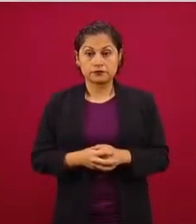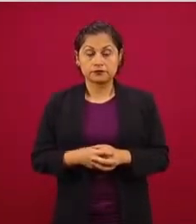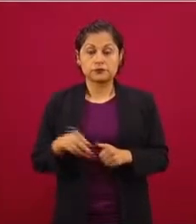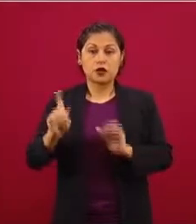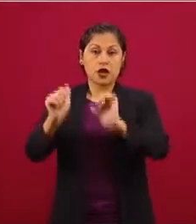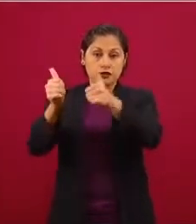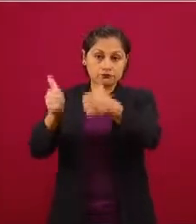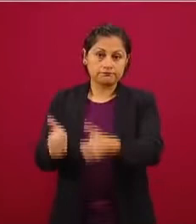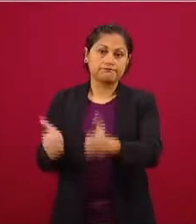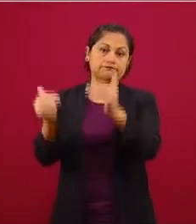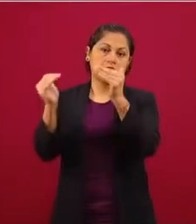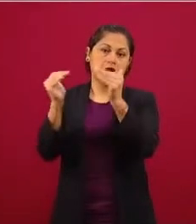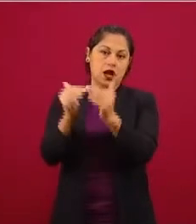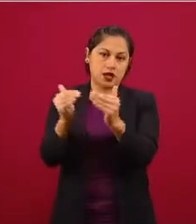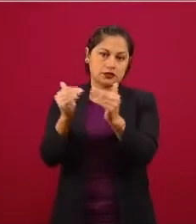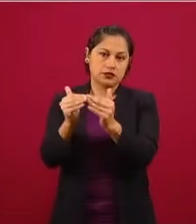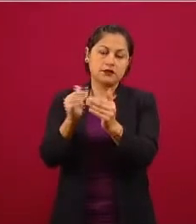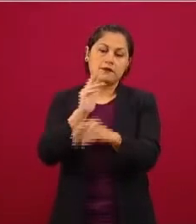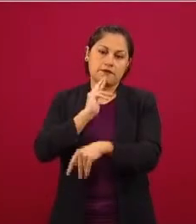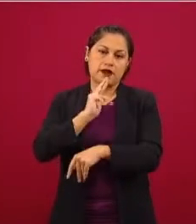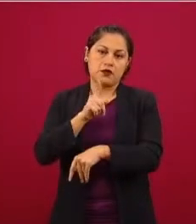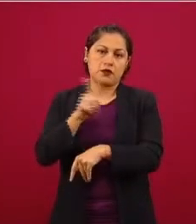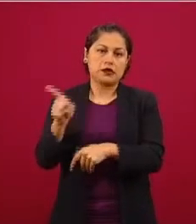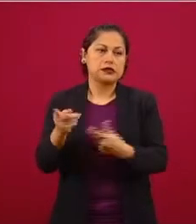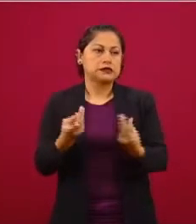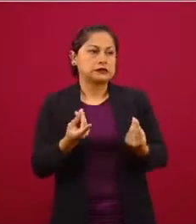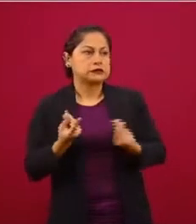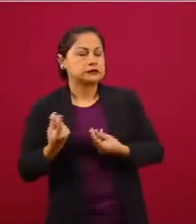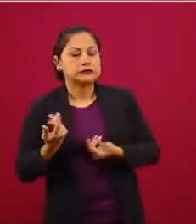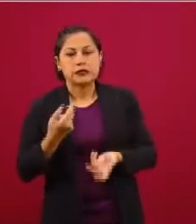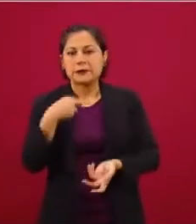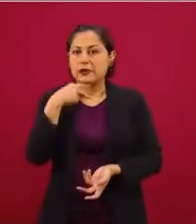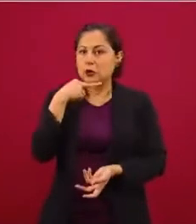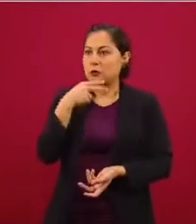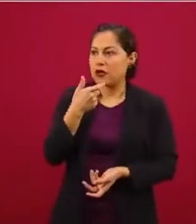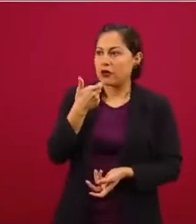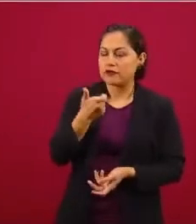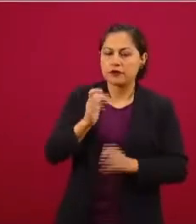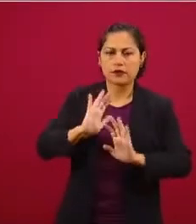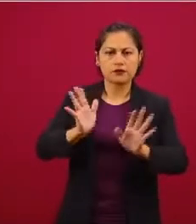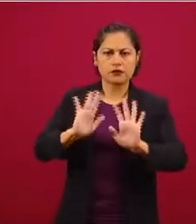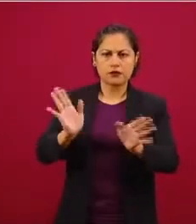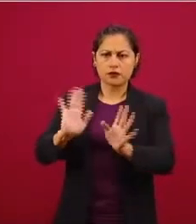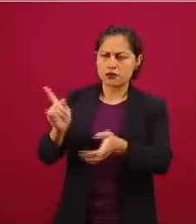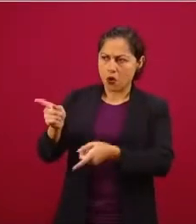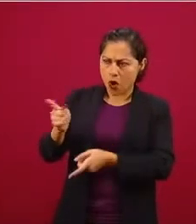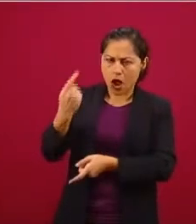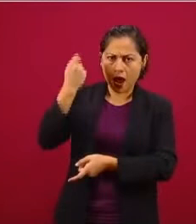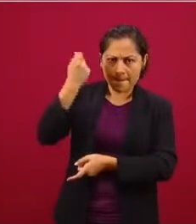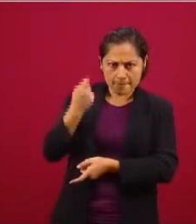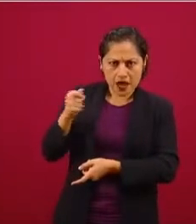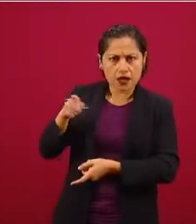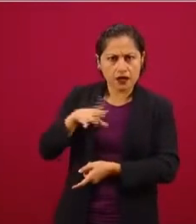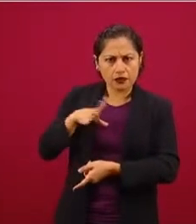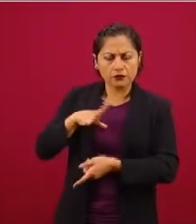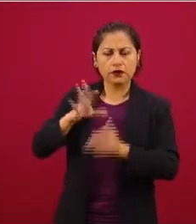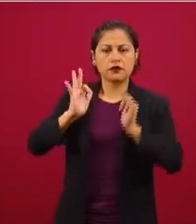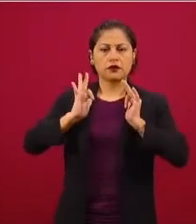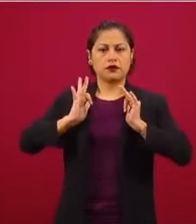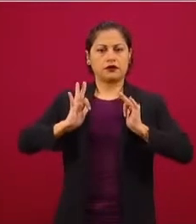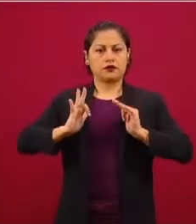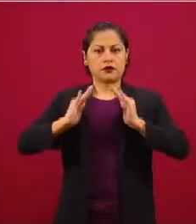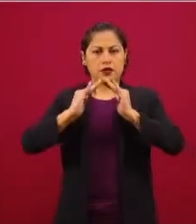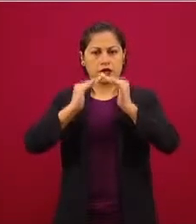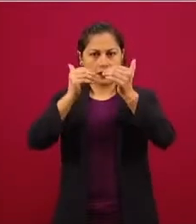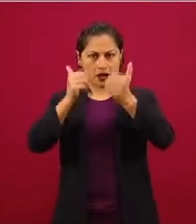resguardados, cuidándose, no salir tanto a la calle, tampoco estar mucho tiempo